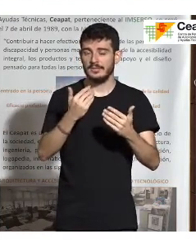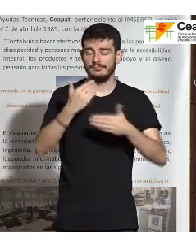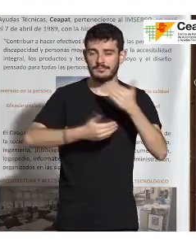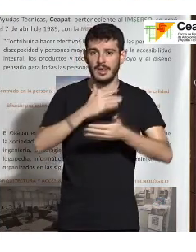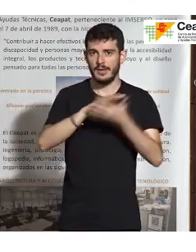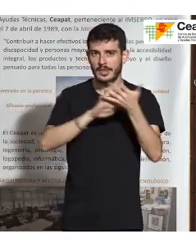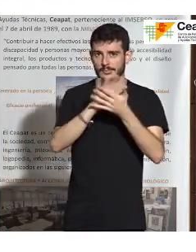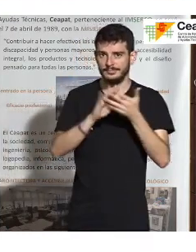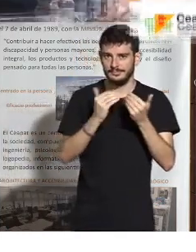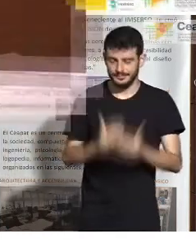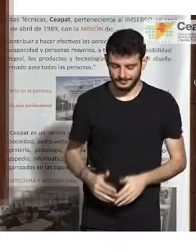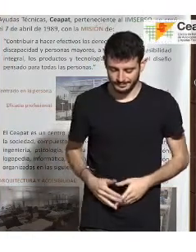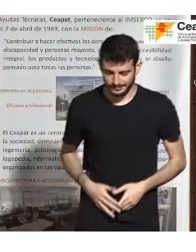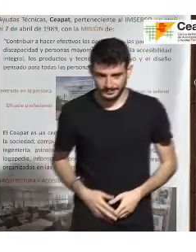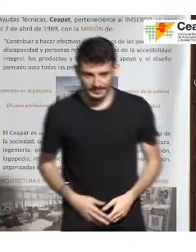en la charla.